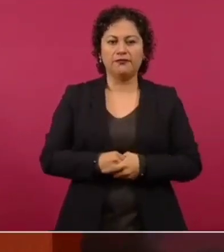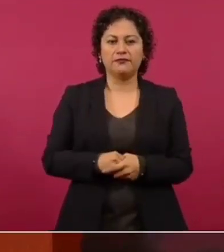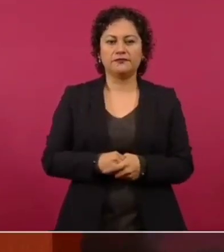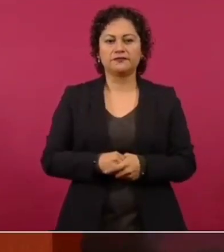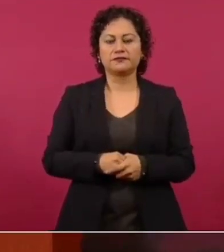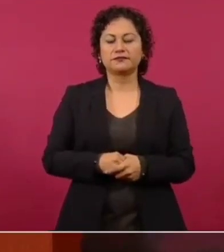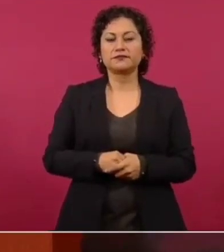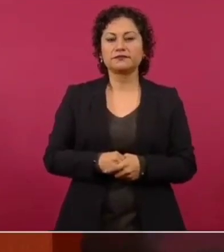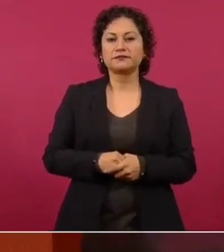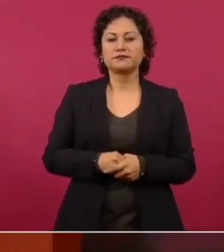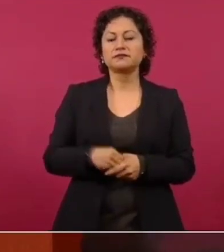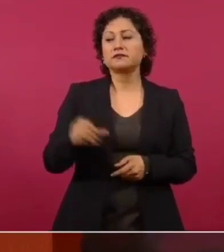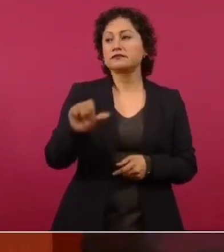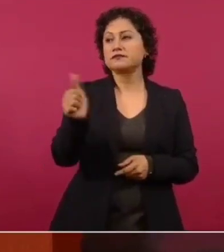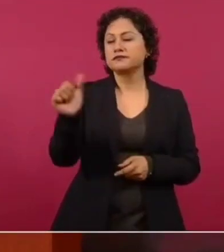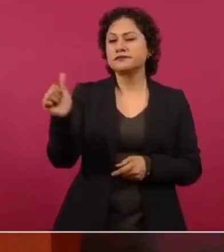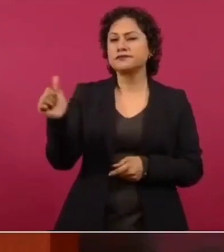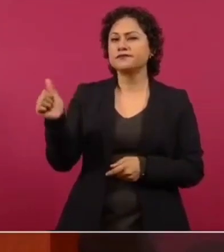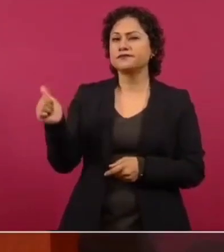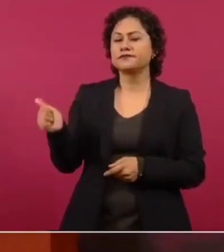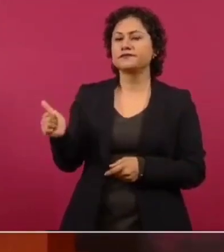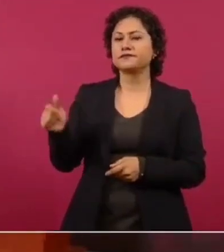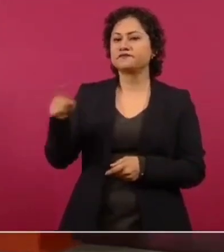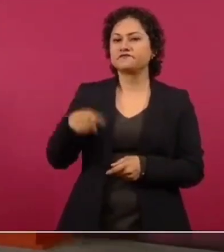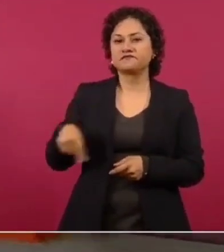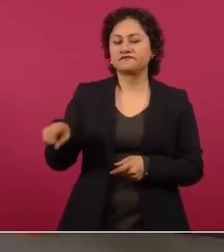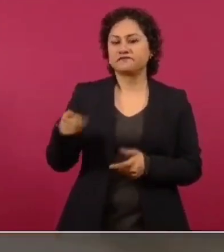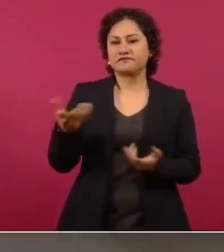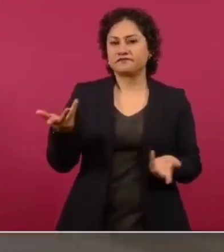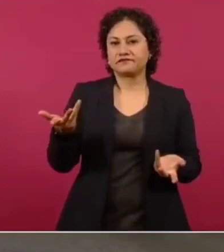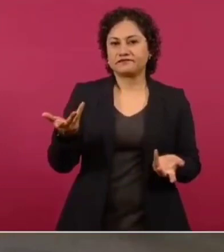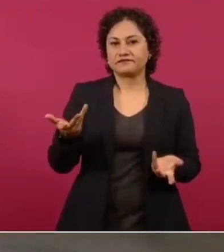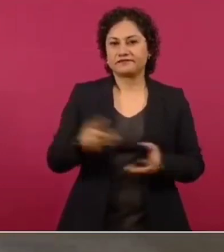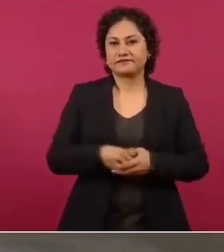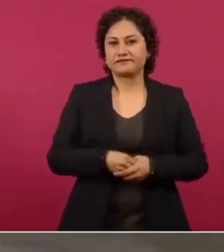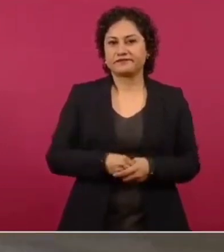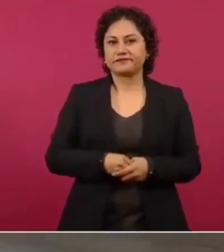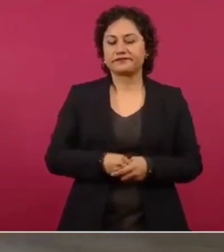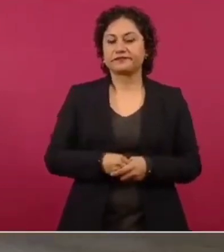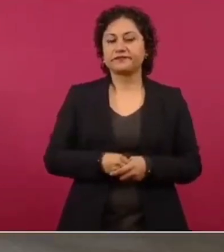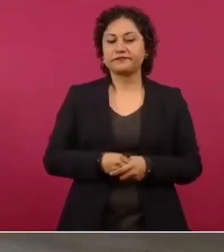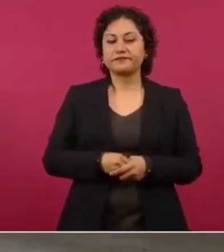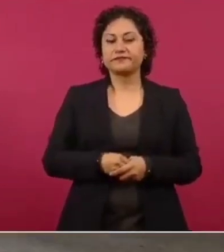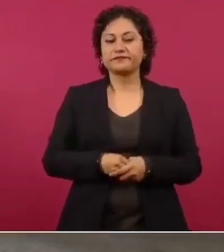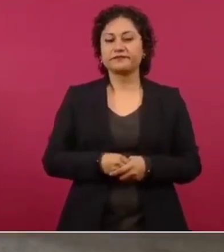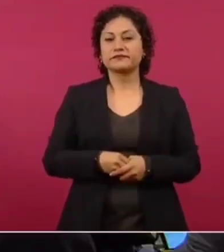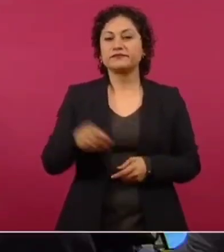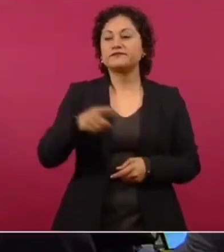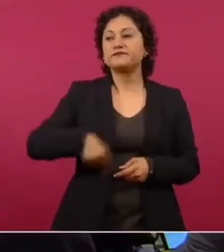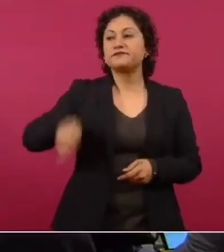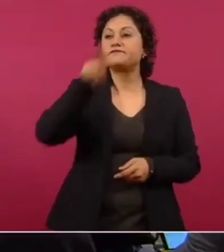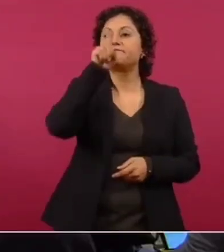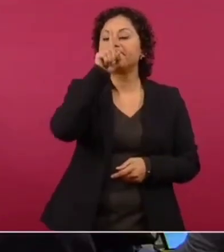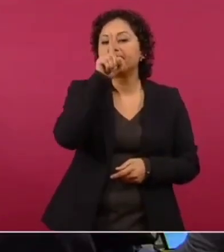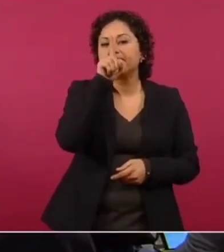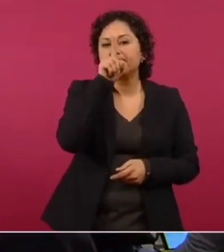Dos demás no hablan de esto.